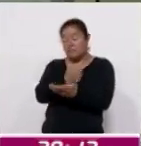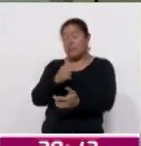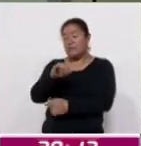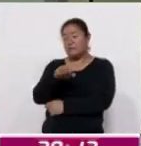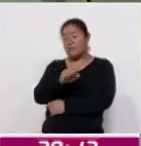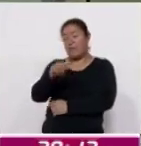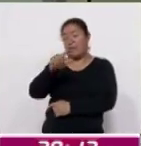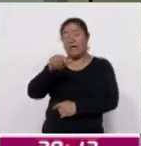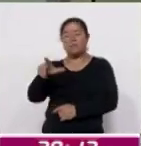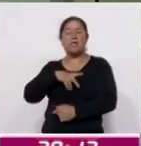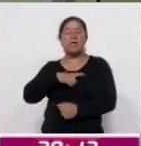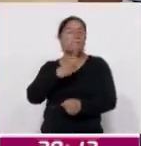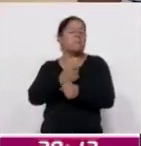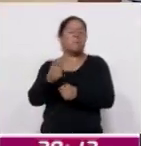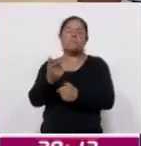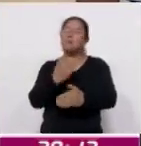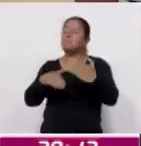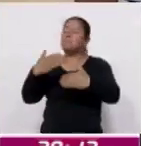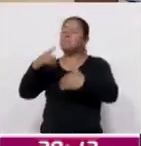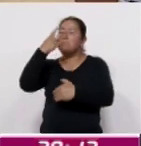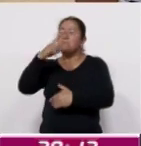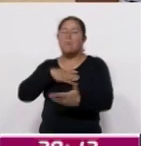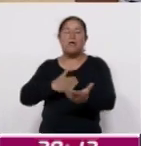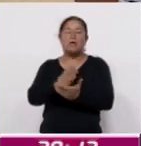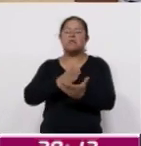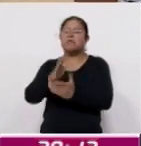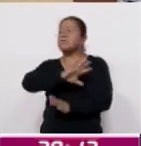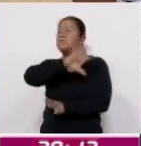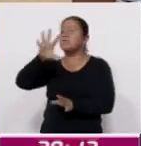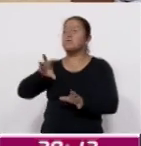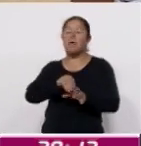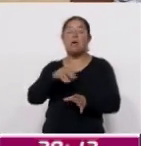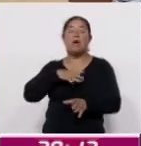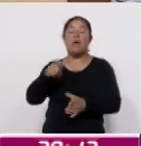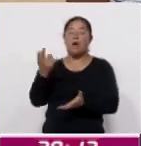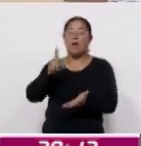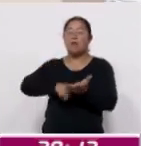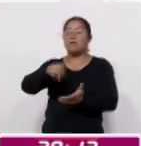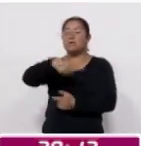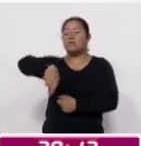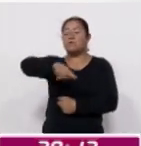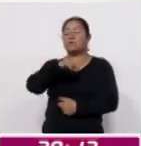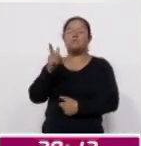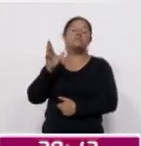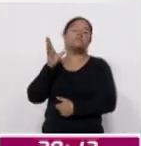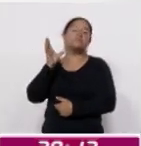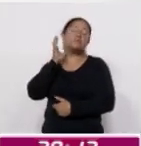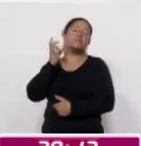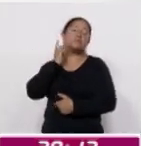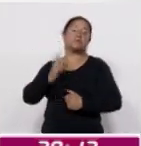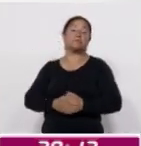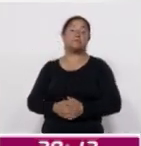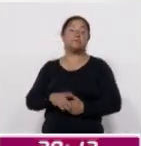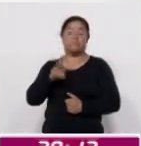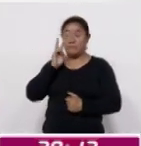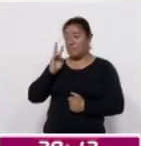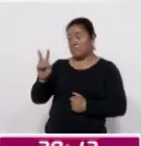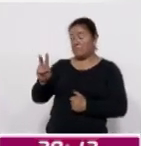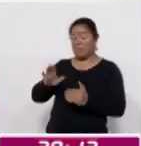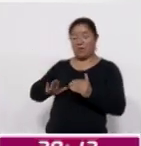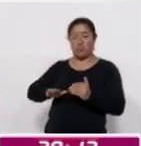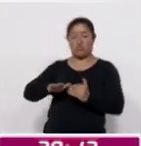que se llevarán a cabo para garantizar la accesibilidad universal en el recinto legislativo. La rampa, como ven, ya está lista